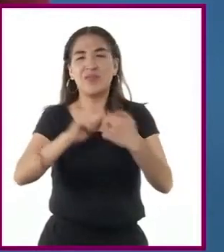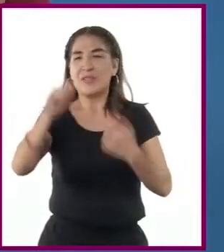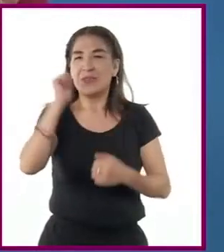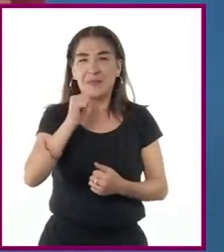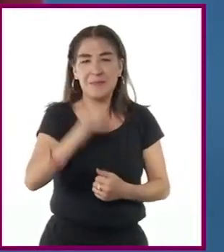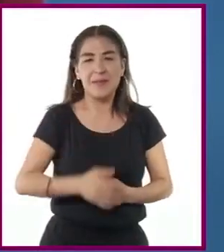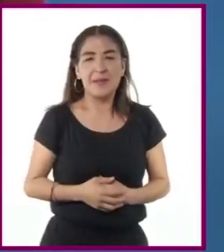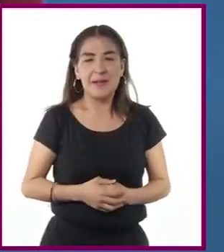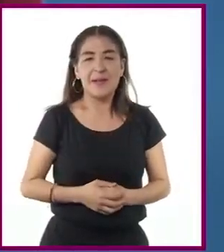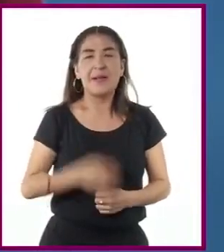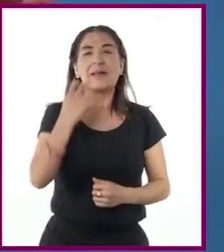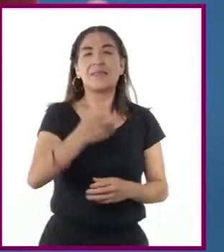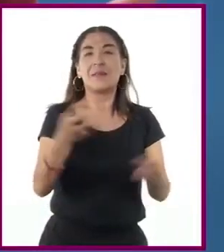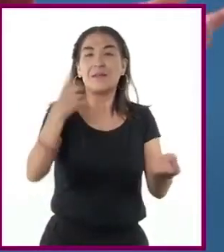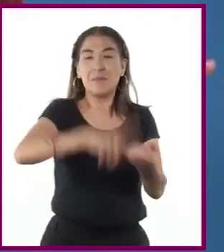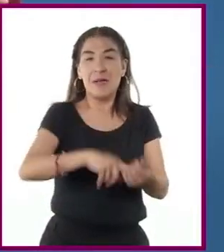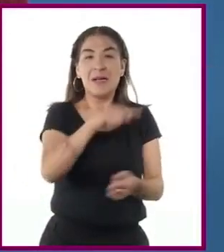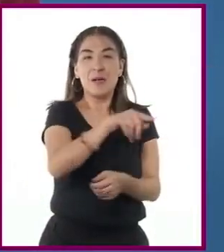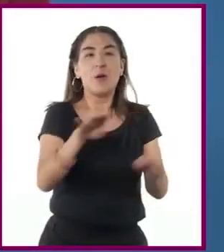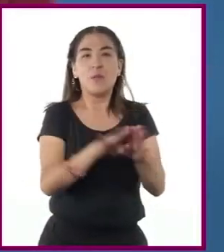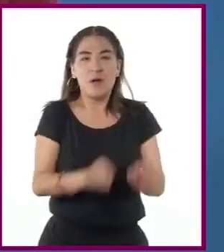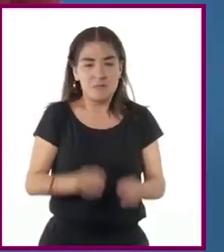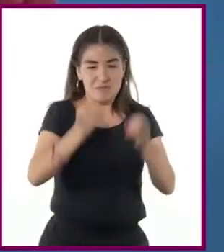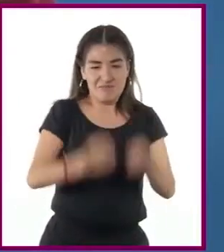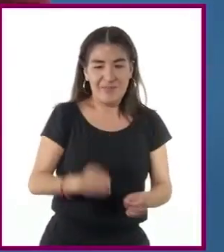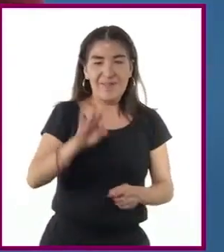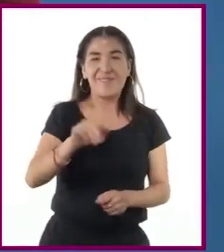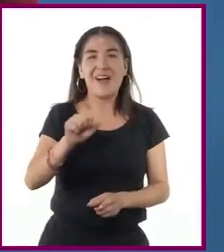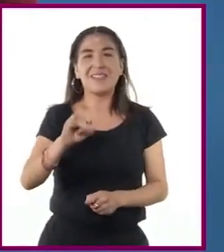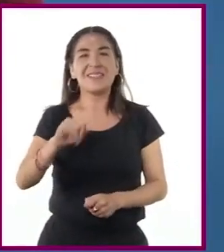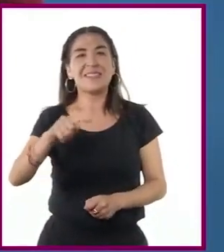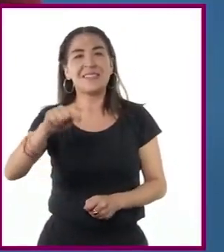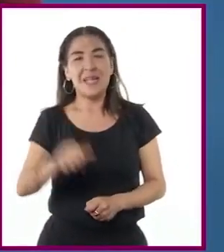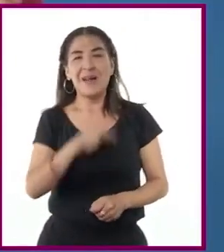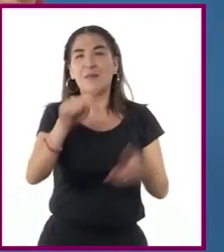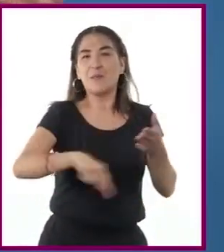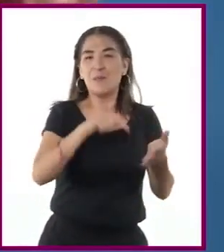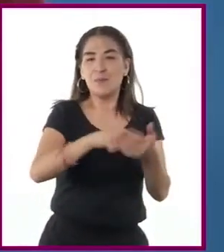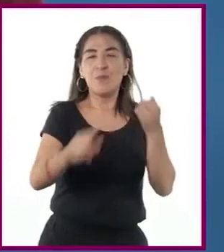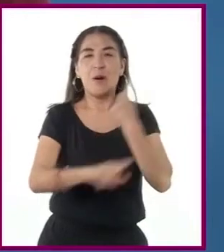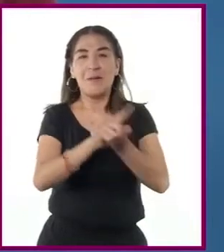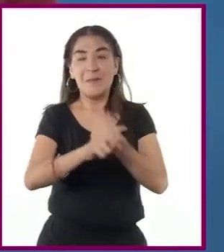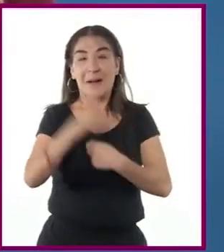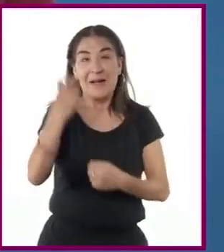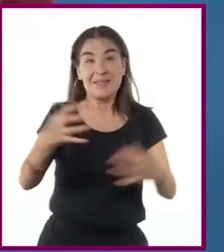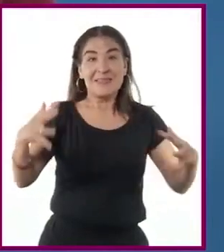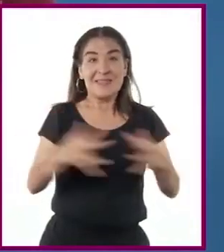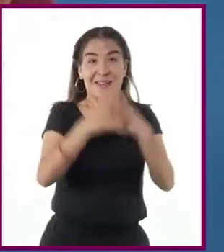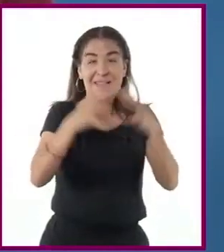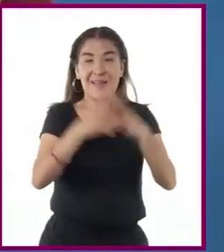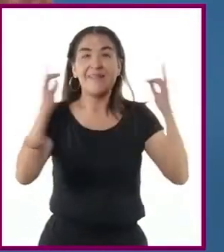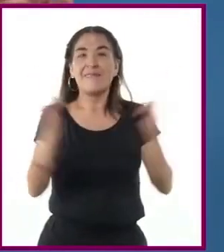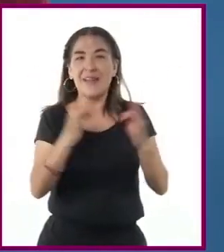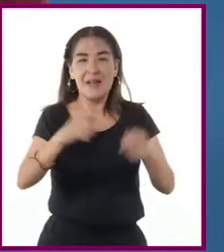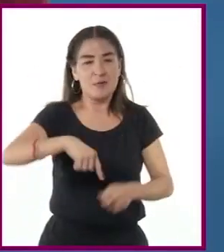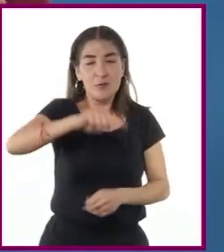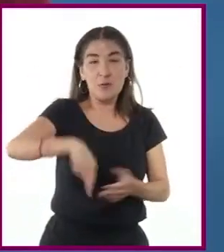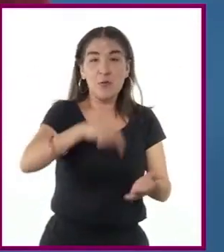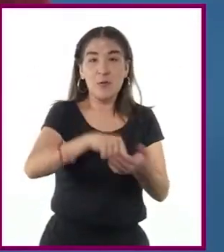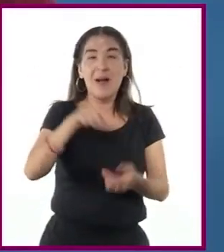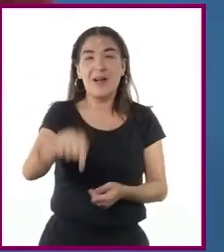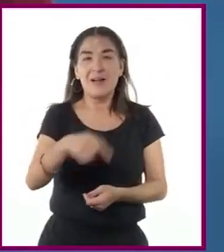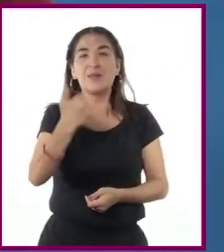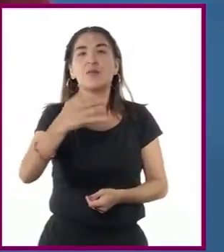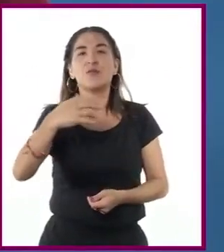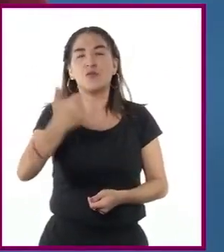Así como se habían liberado de la ocupación fascista por medio de sus propias acciones, durante la Guerra Fría, los yugoslavos mantuvieron su autonomía